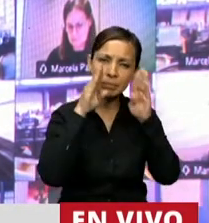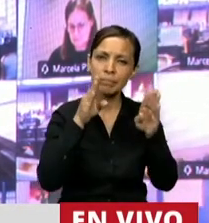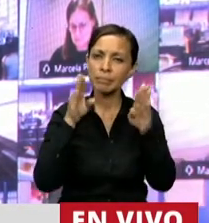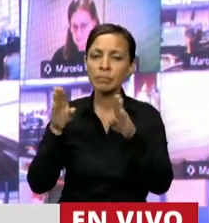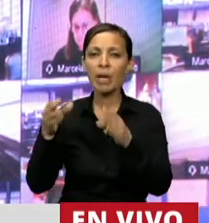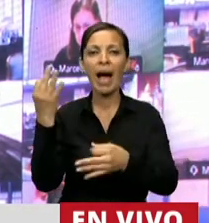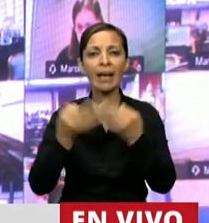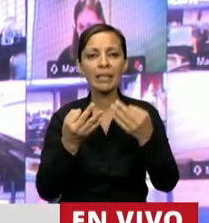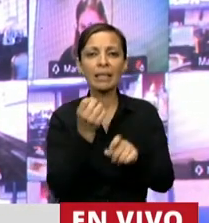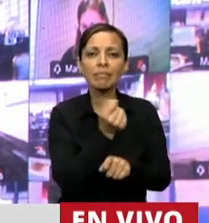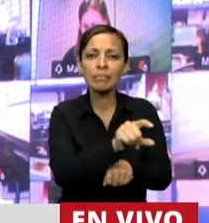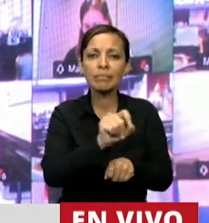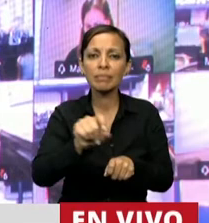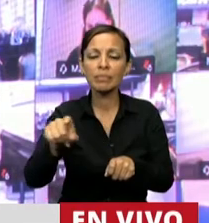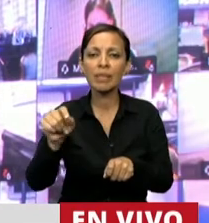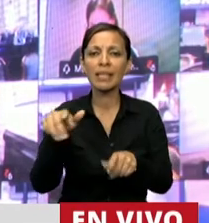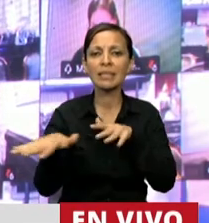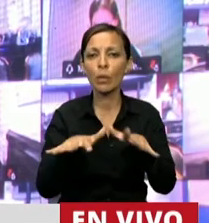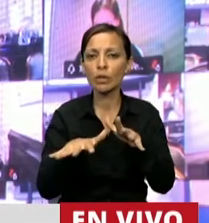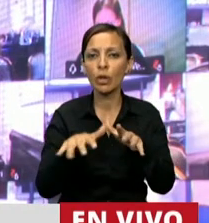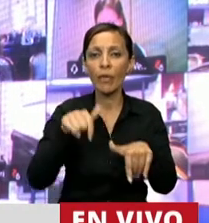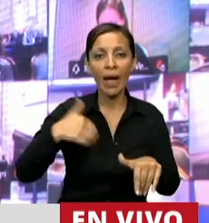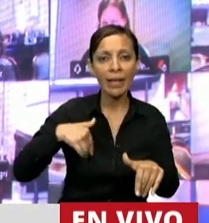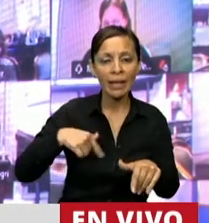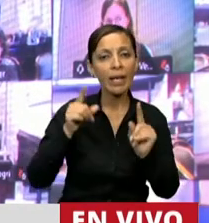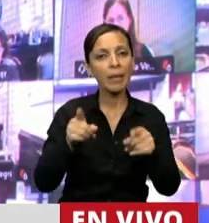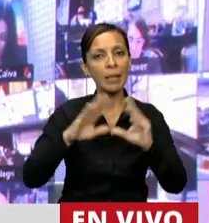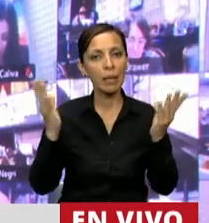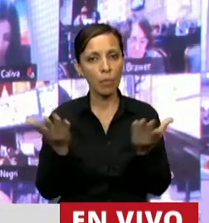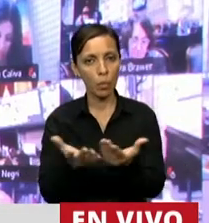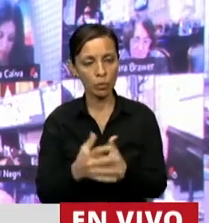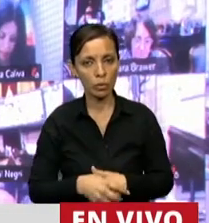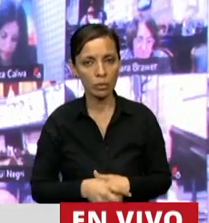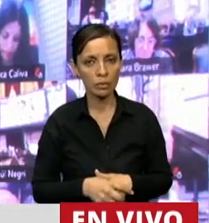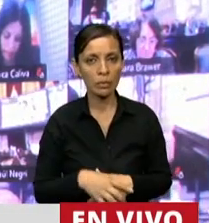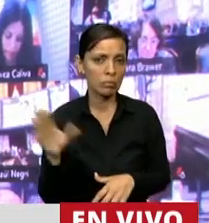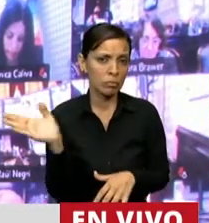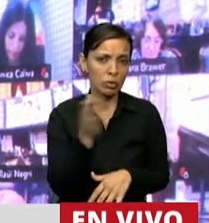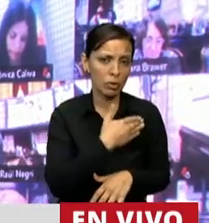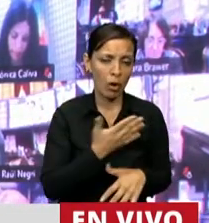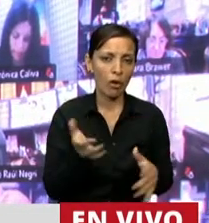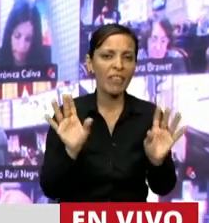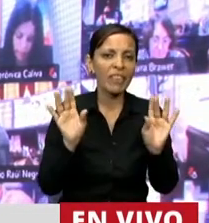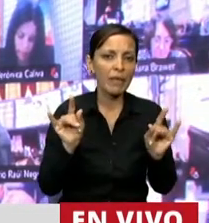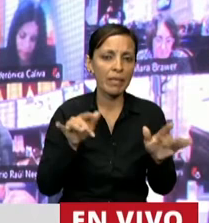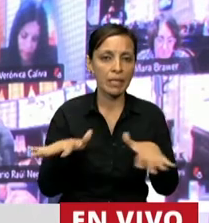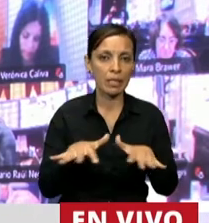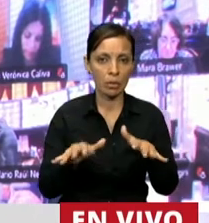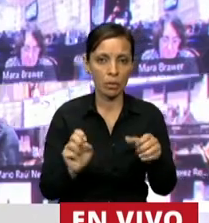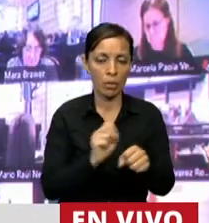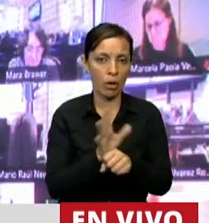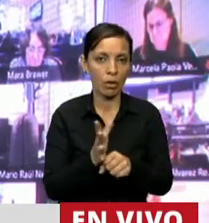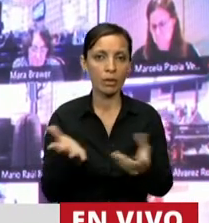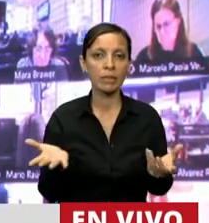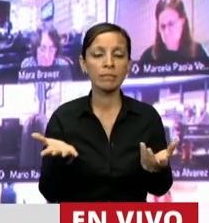que vivimos en el mundo y que vivimos los argentinos. Para nadie no ha sido fácil la pandemia. Y